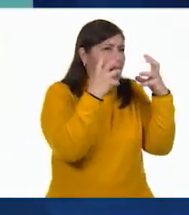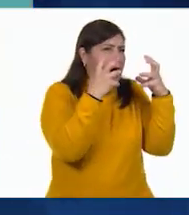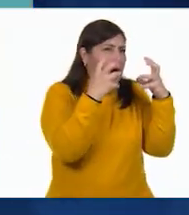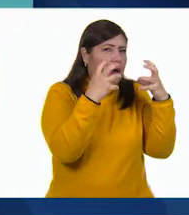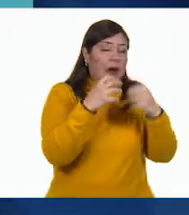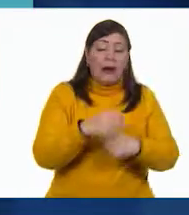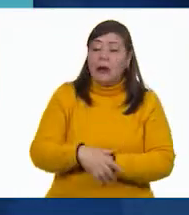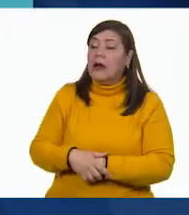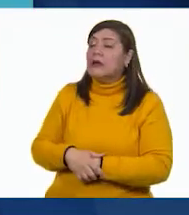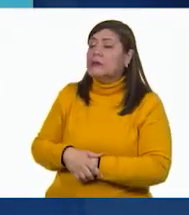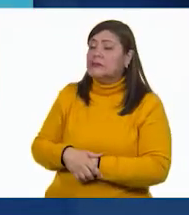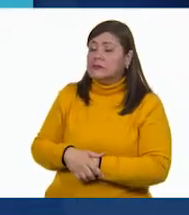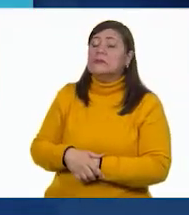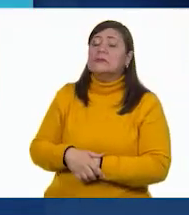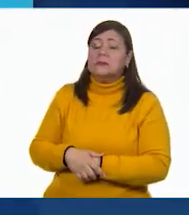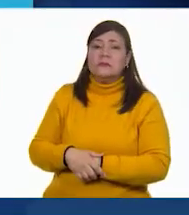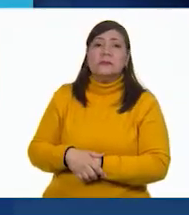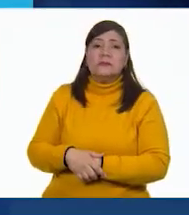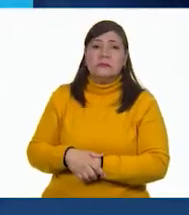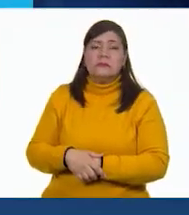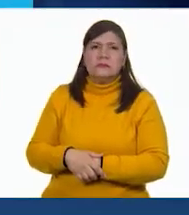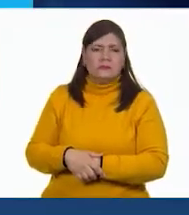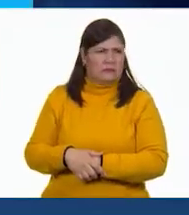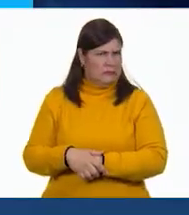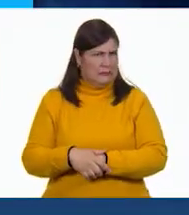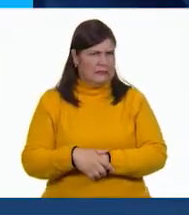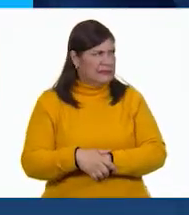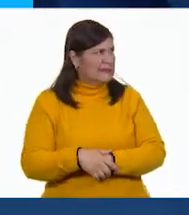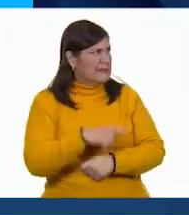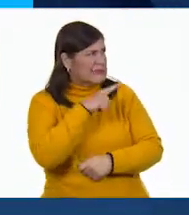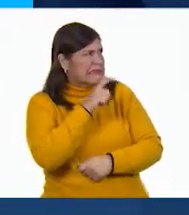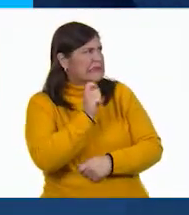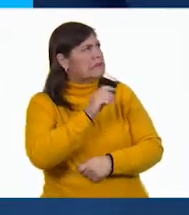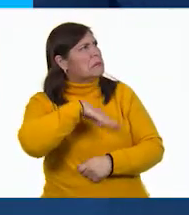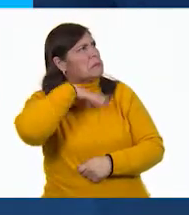Ah. Todo le da igual. Qué horrible.